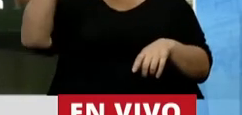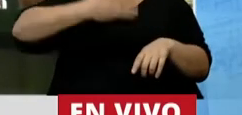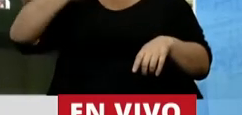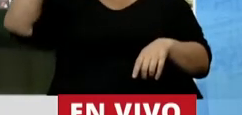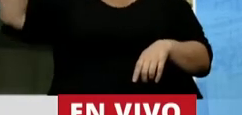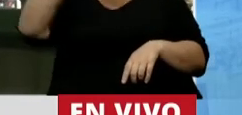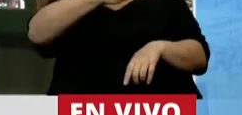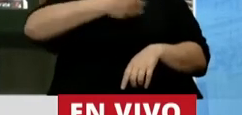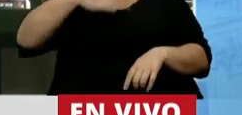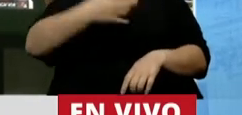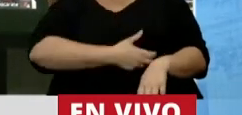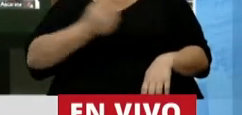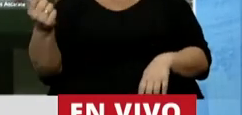Fondo.